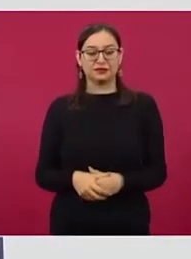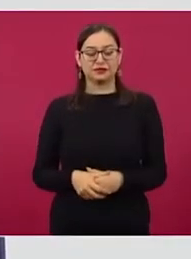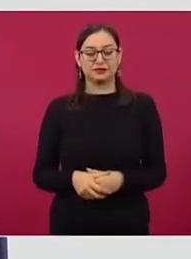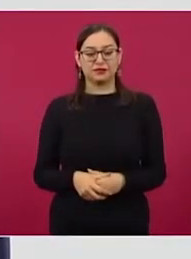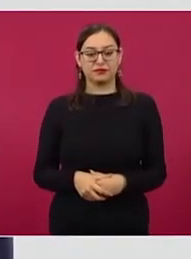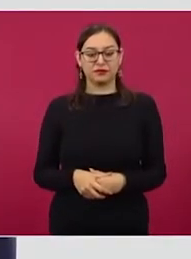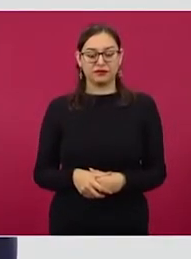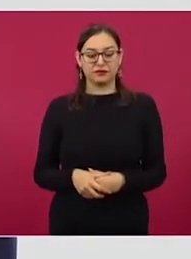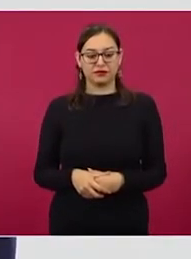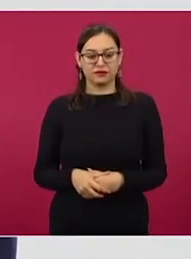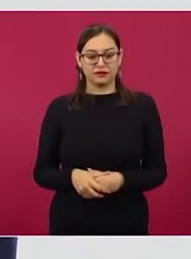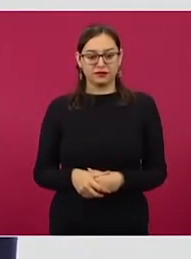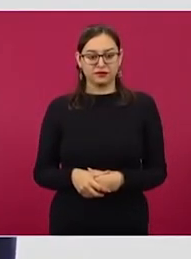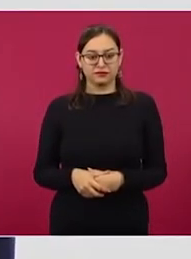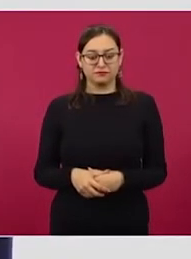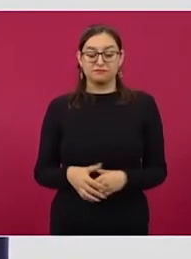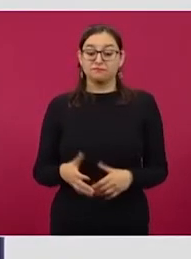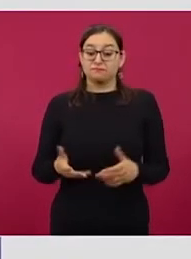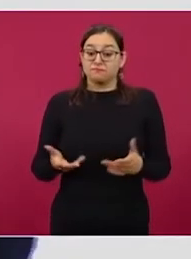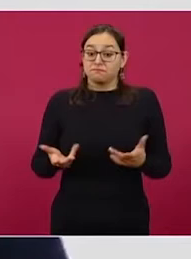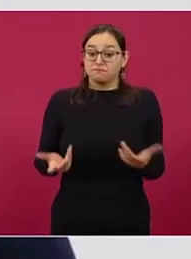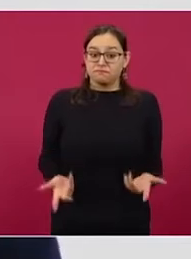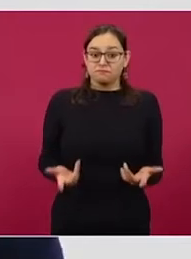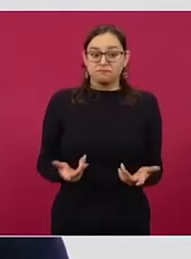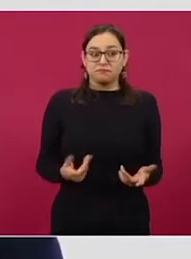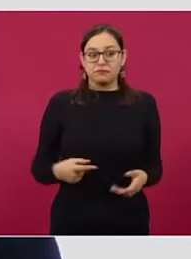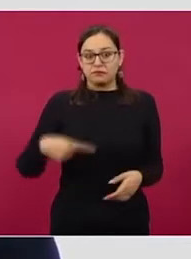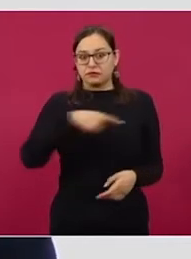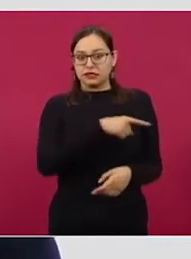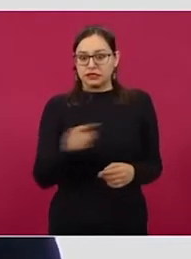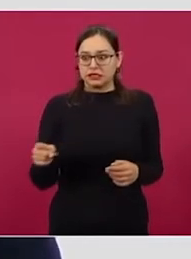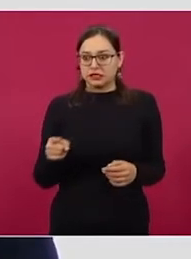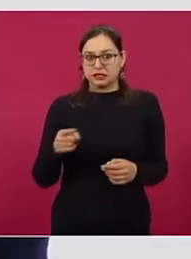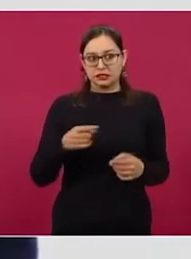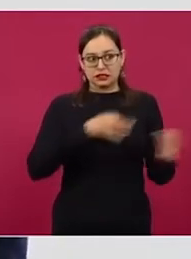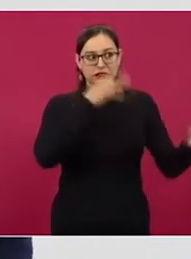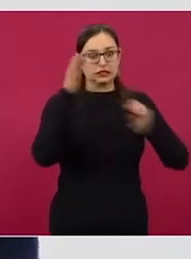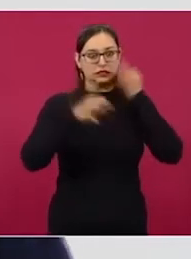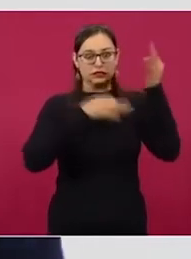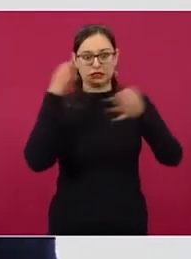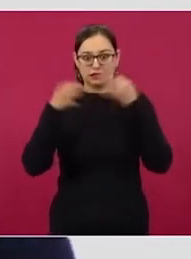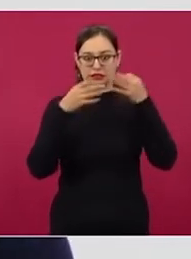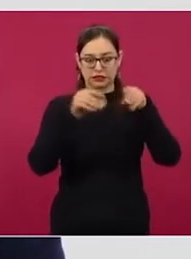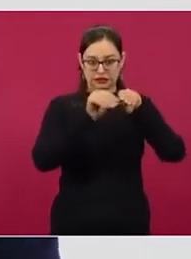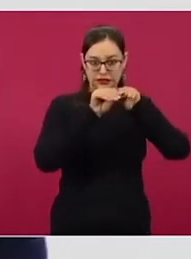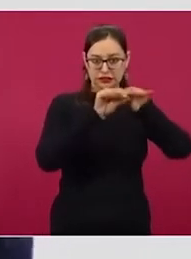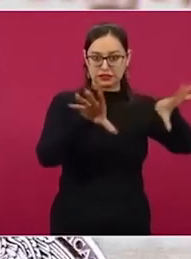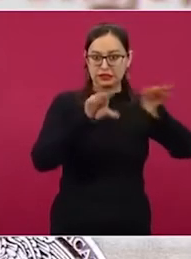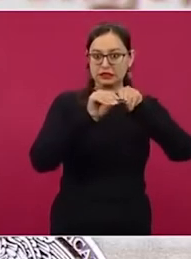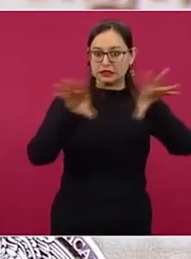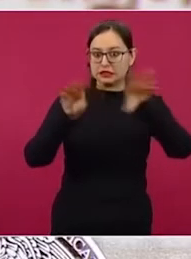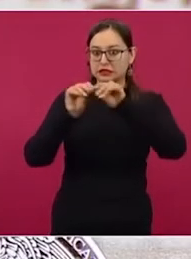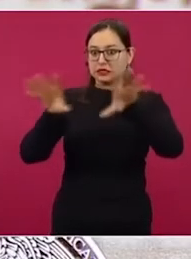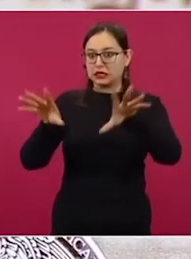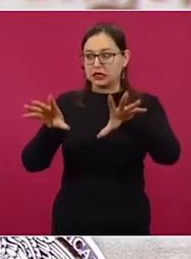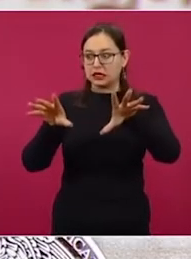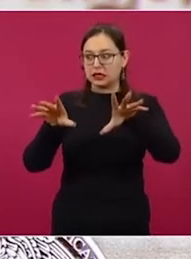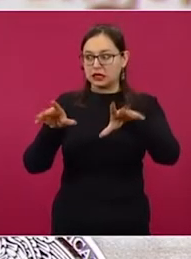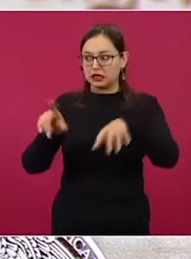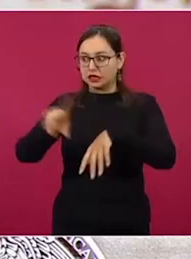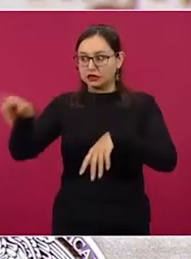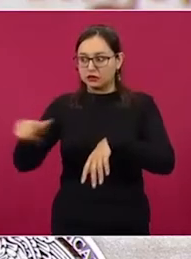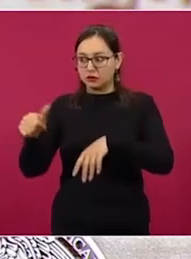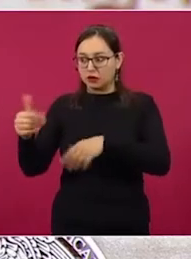persona. La mayoría de los medios que difundieron la noticia falsa, como Azucena Oresti, ignoraron la